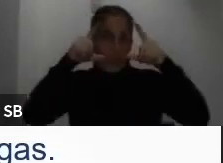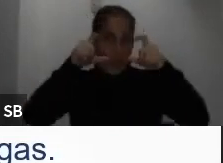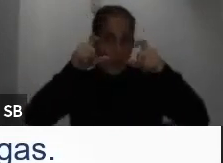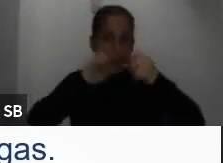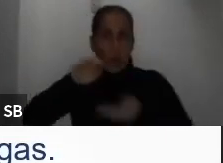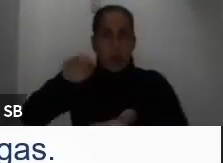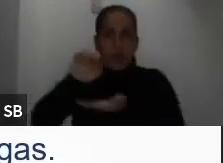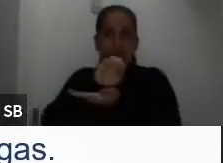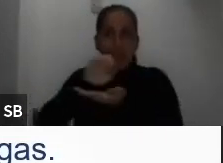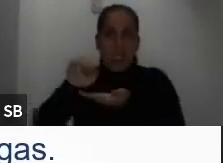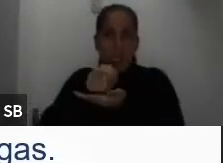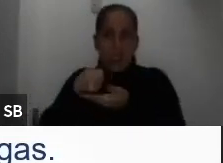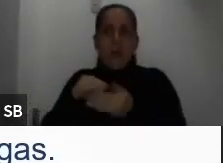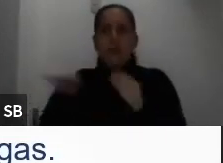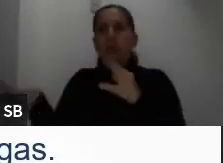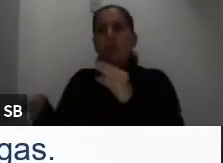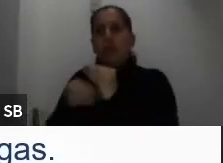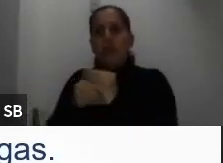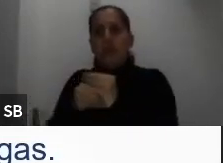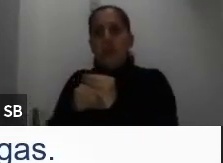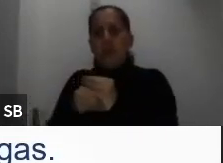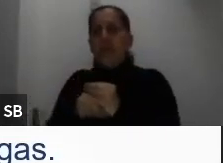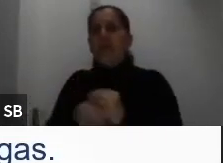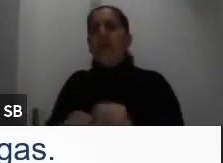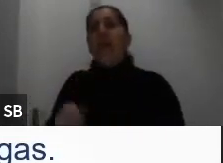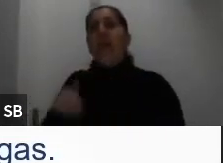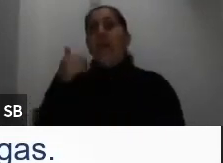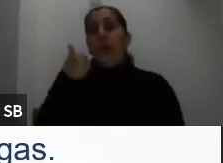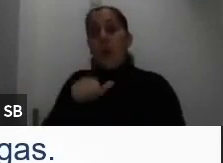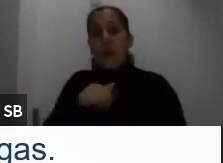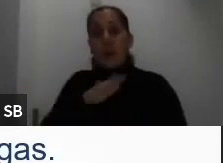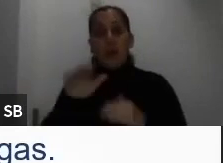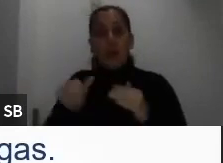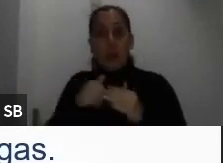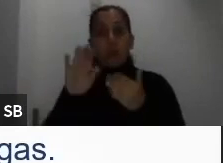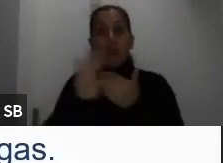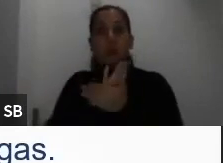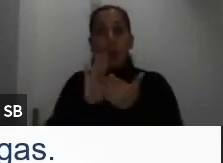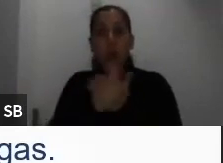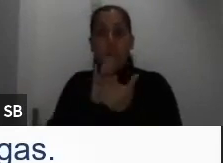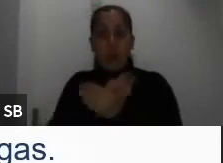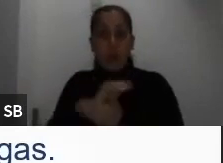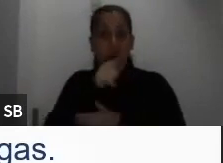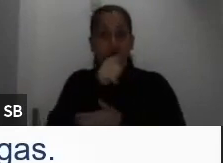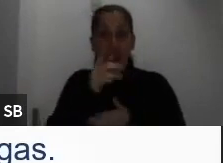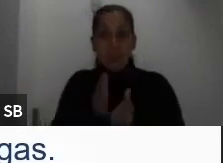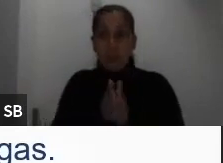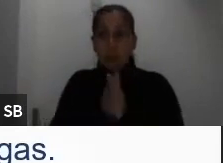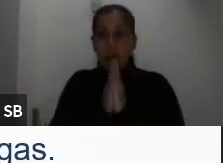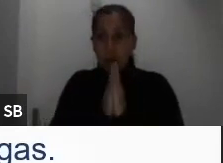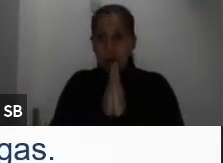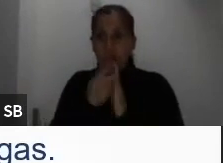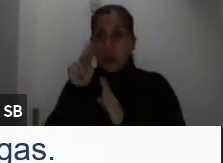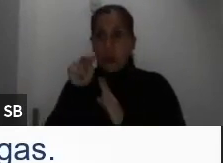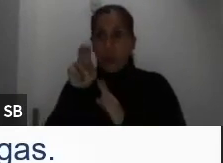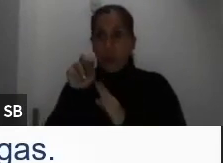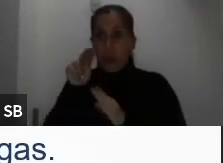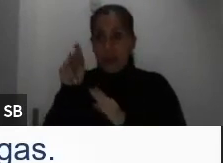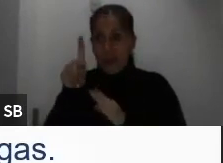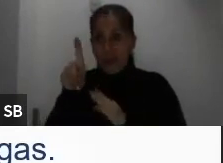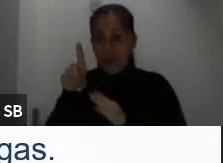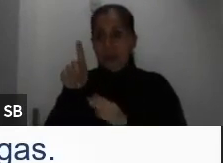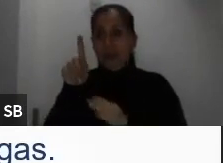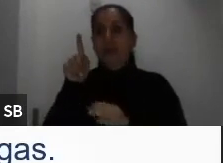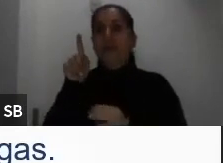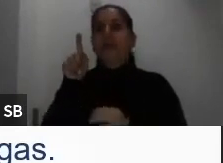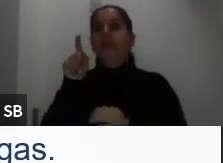escanean y lo adjuntan. Recuerden que todos los documentos adjuntos de esta solicitud de beca de la UNED se van a